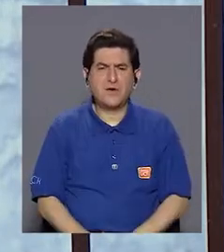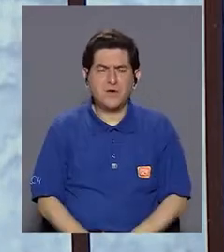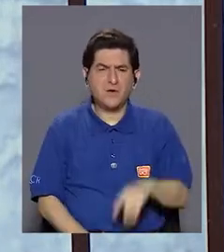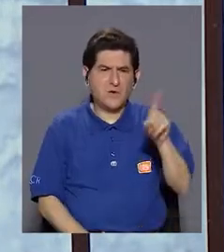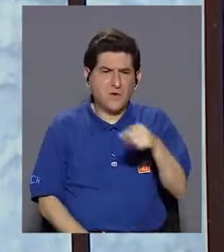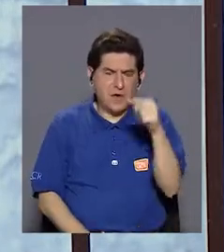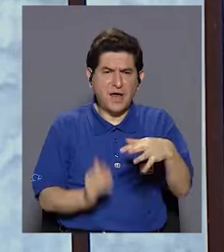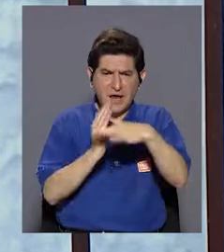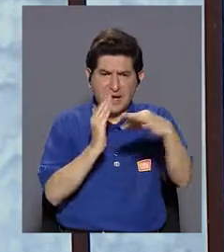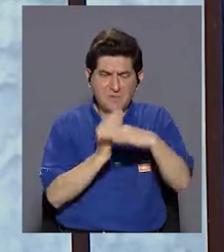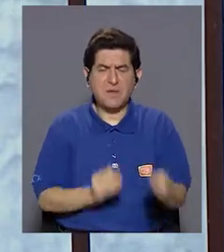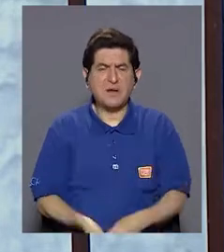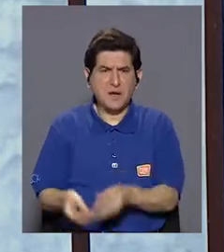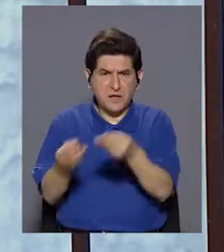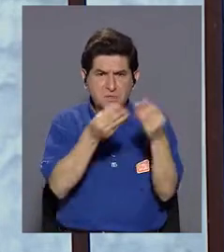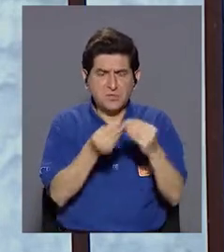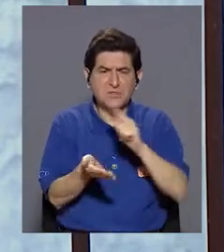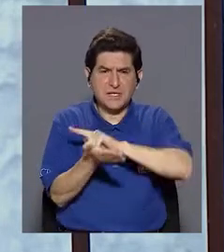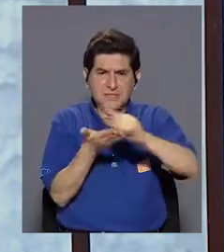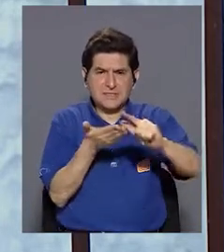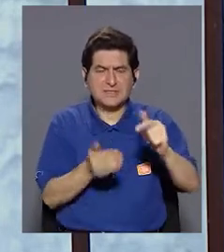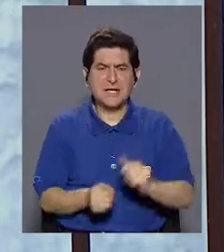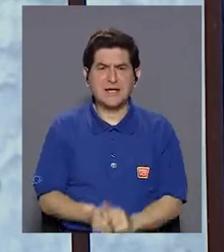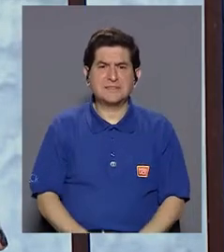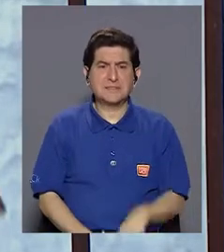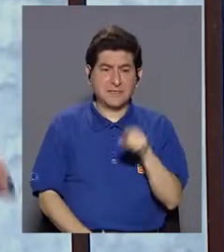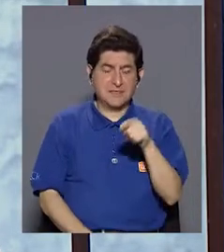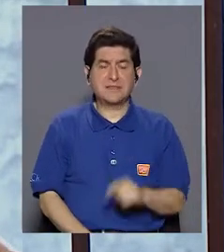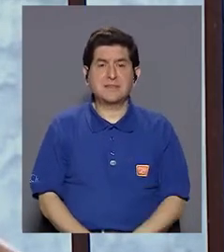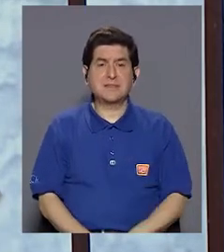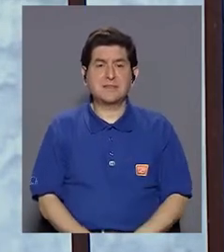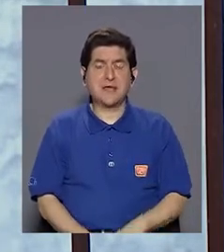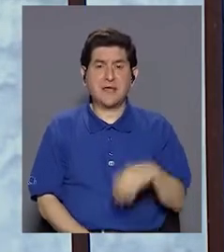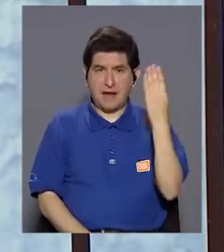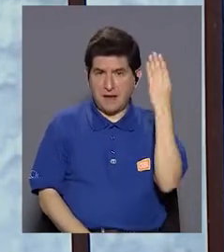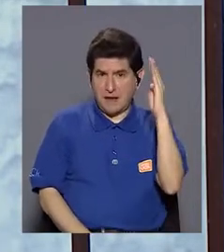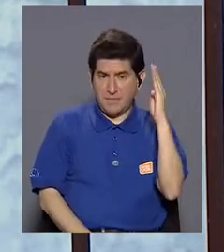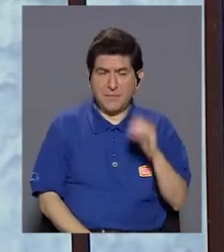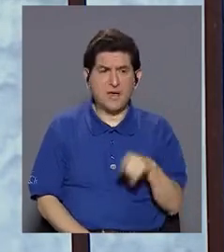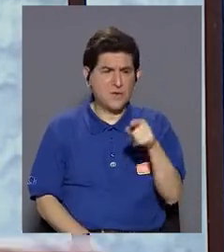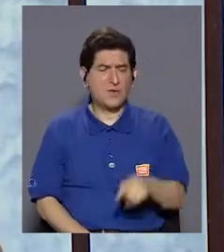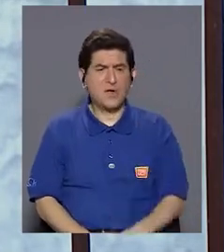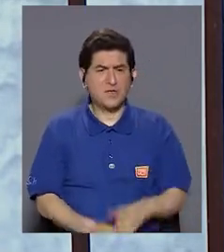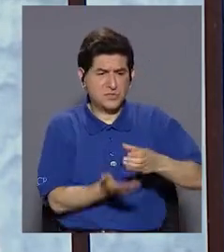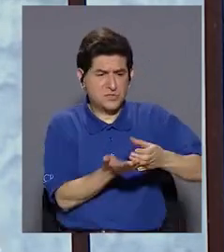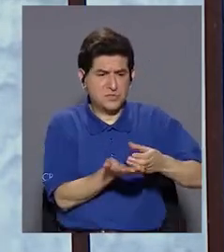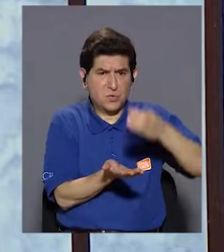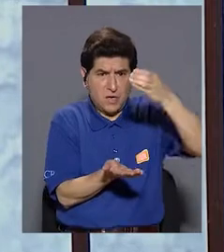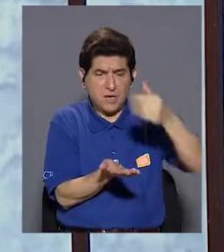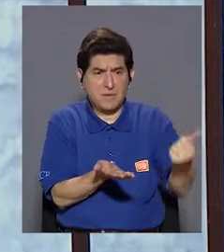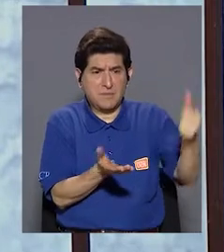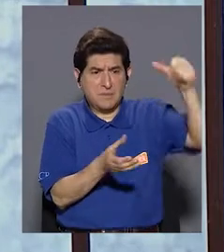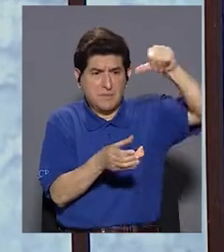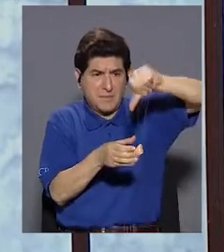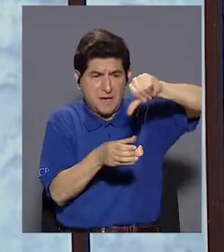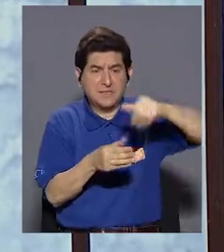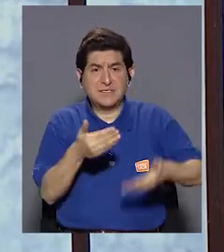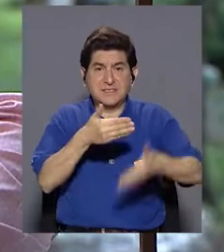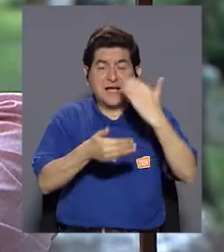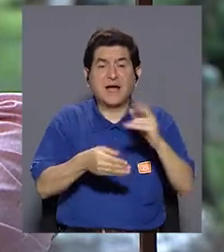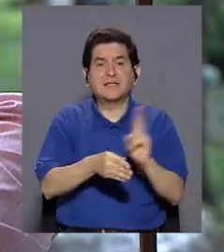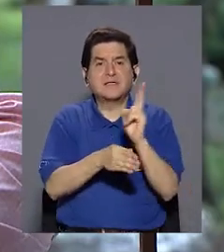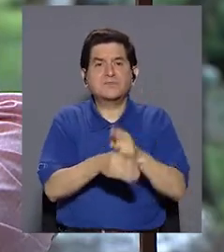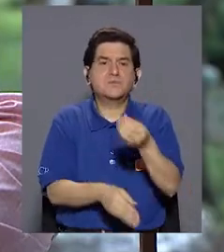sustancias para limpiar los baños, etcétera. ¿Cómo lo están charlando esto a envases que antes fueron de alimentos?